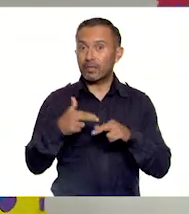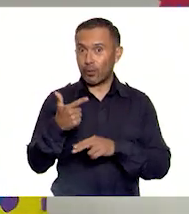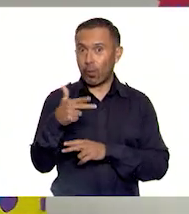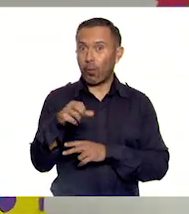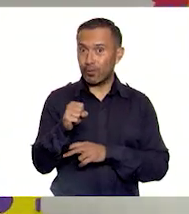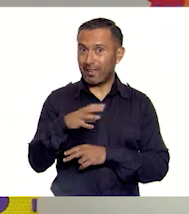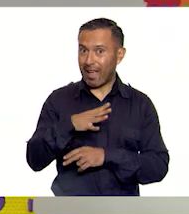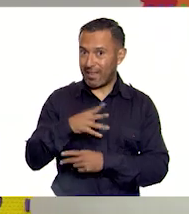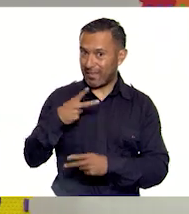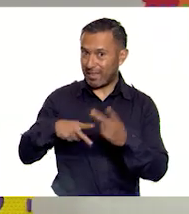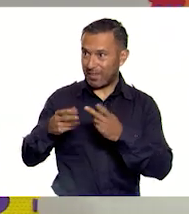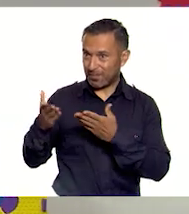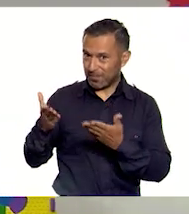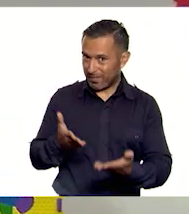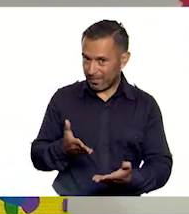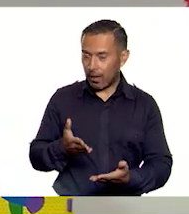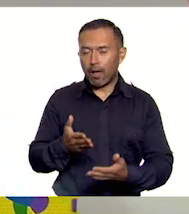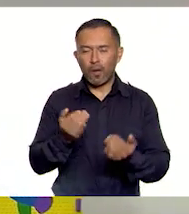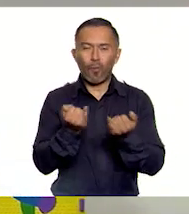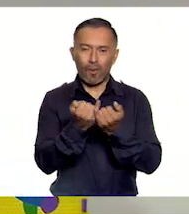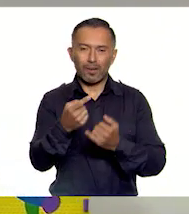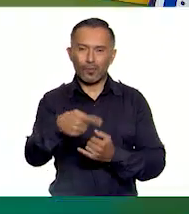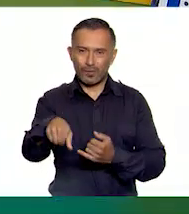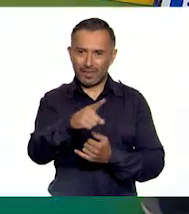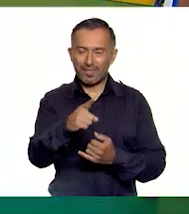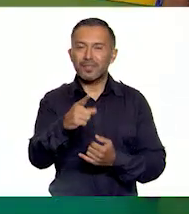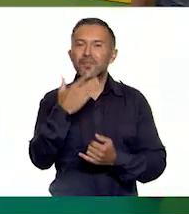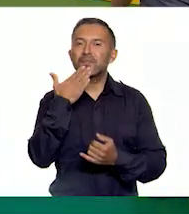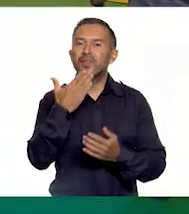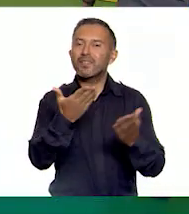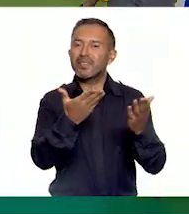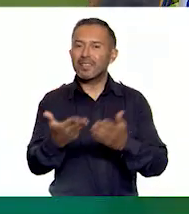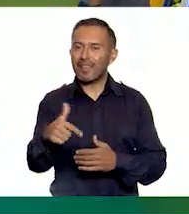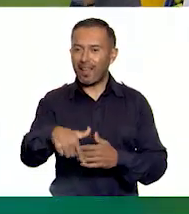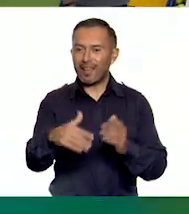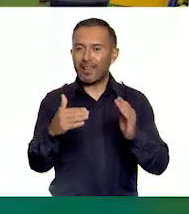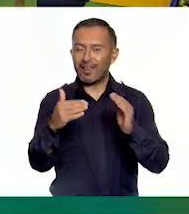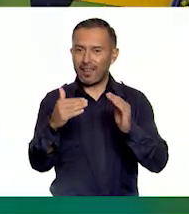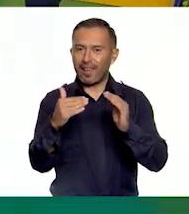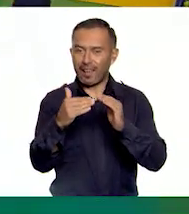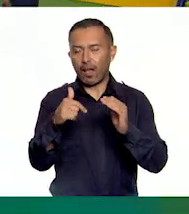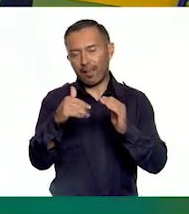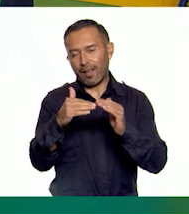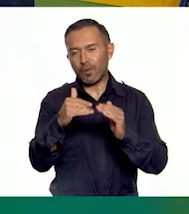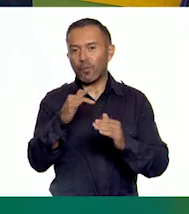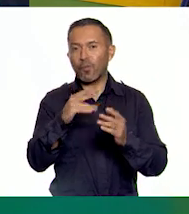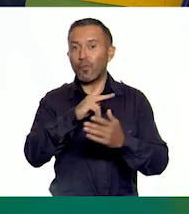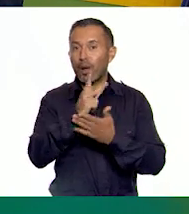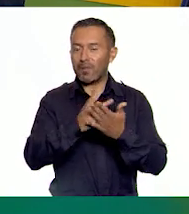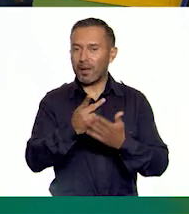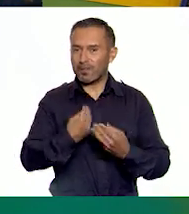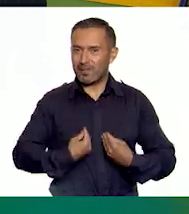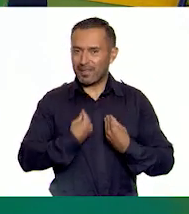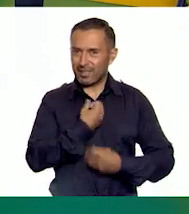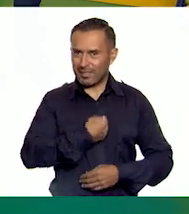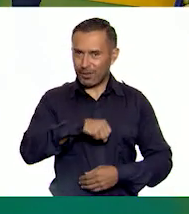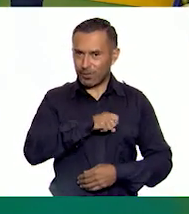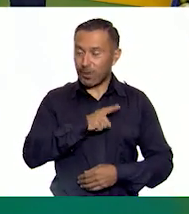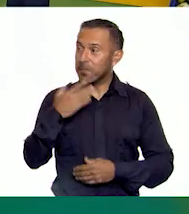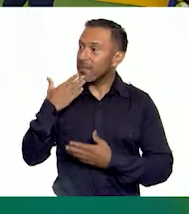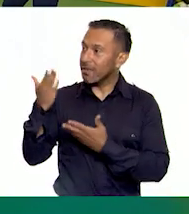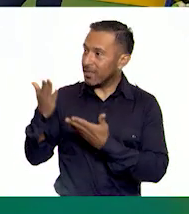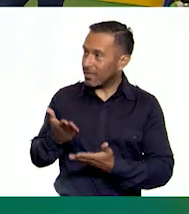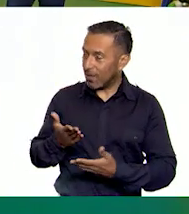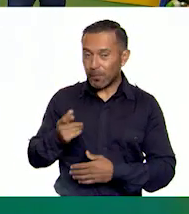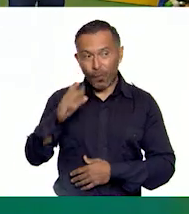darle la bienvenida, así como le doy la bienvenida a ustedes, a un programa más de vida saludable. Bienvenido, maestro. Hola, Pilar, ¿cómo te va? Muy